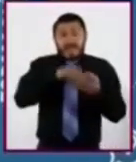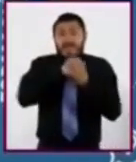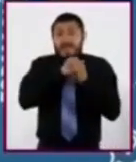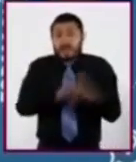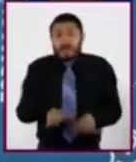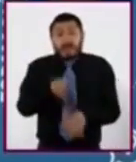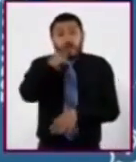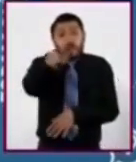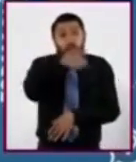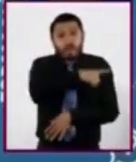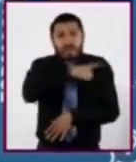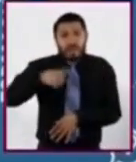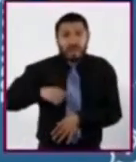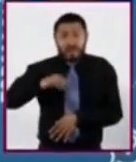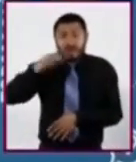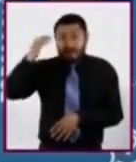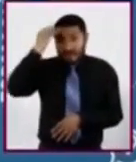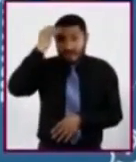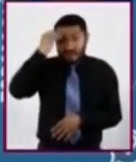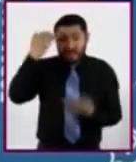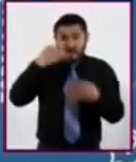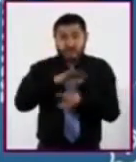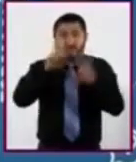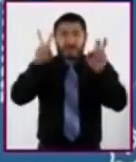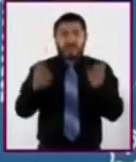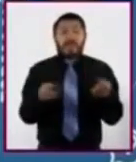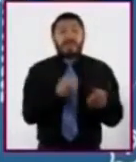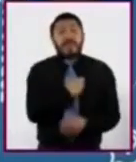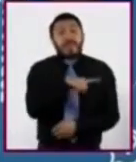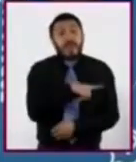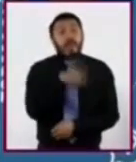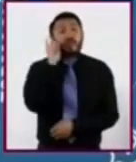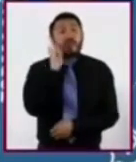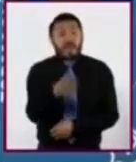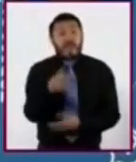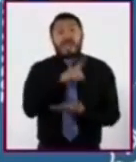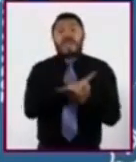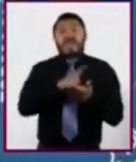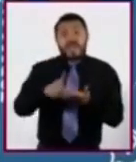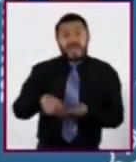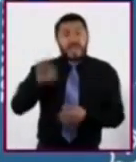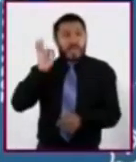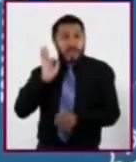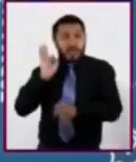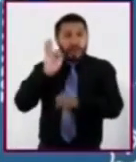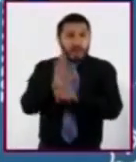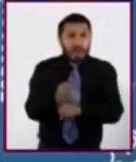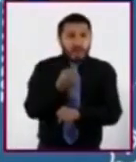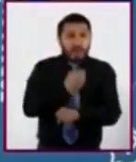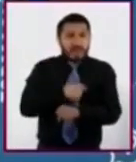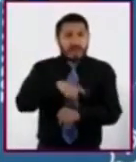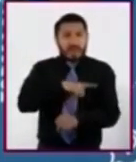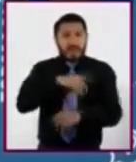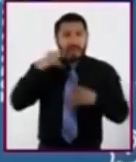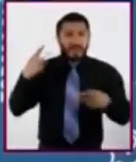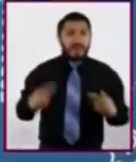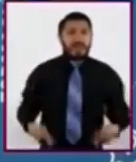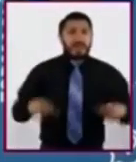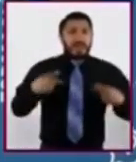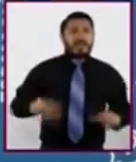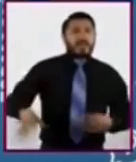deben conocer en materia de salud, es que el derecho a la protección de la salud de la población